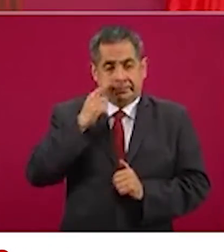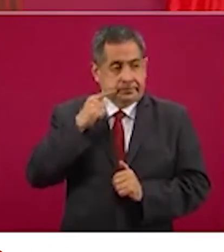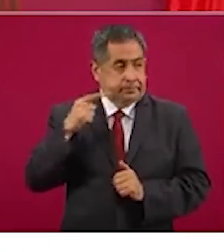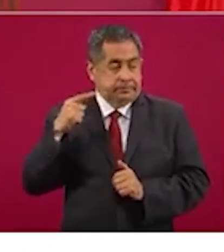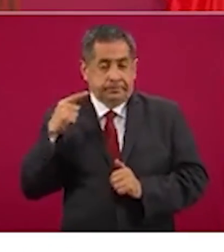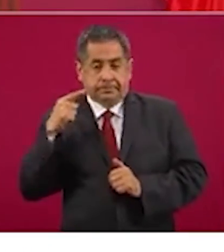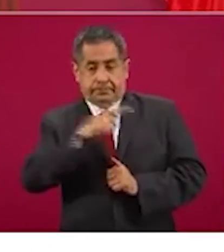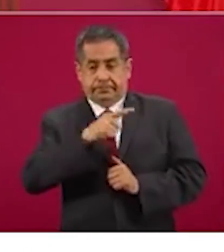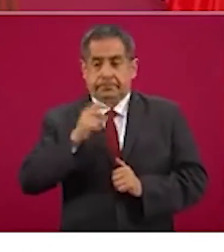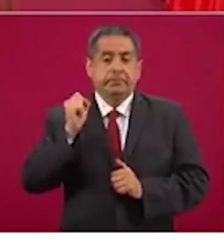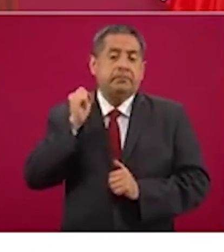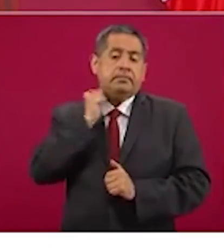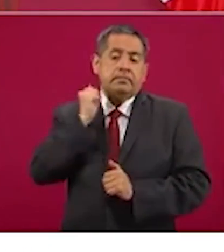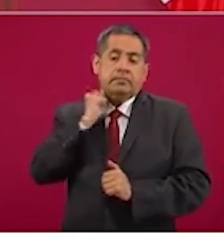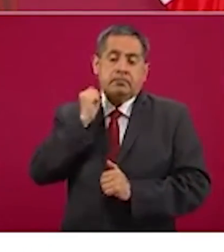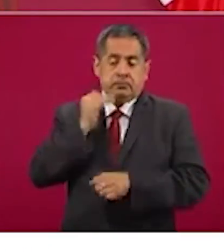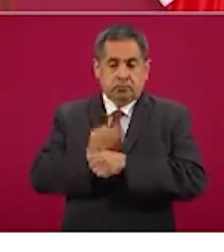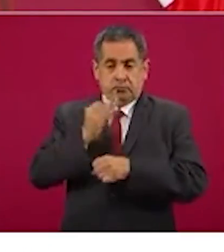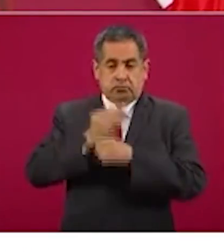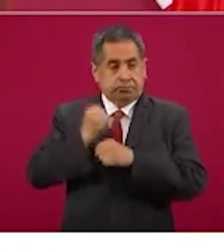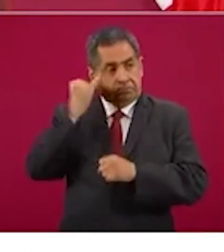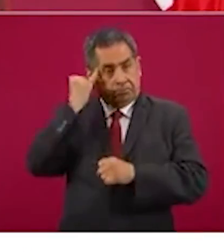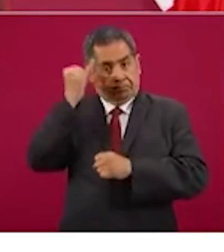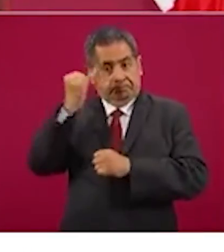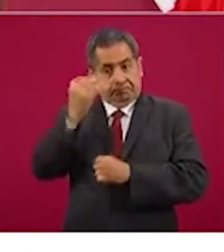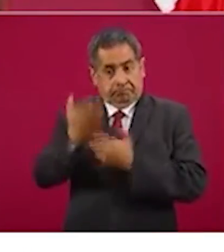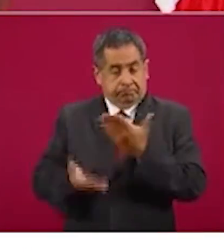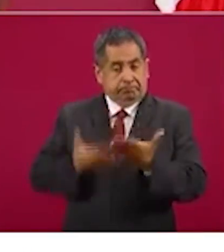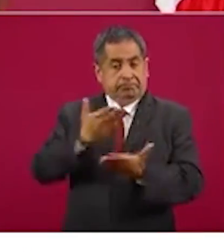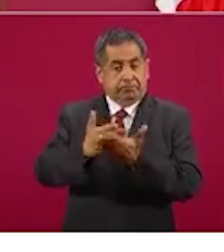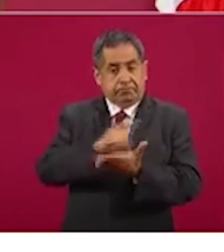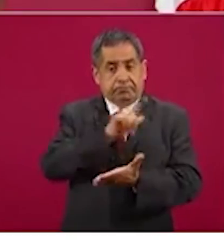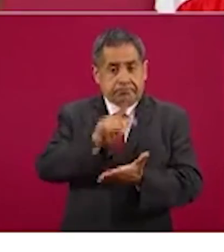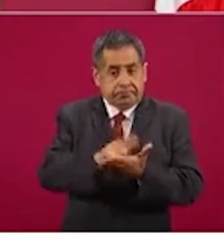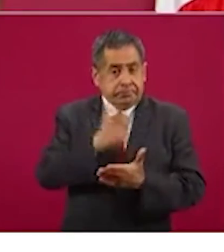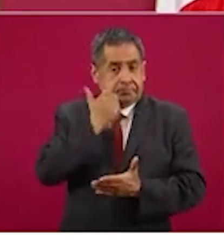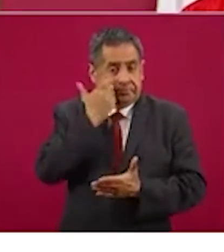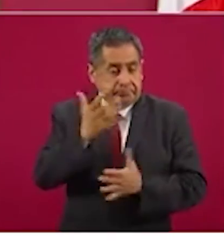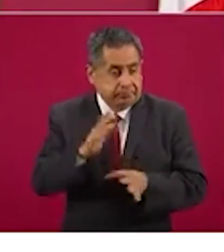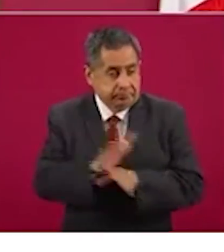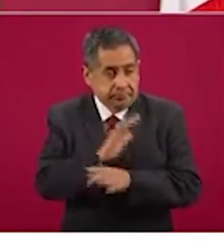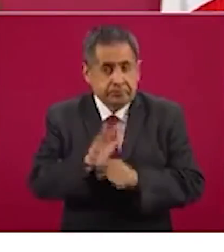Senado una iniciativa que presenté desde el año pasado